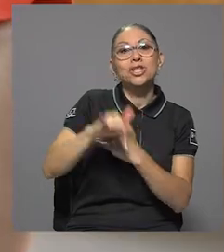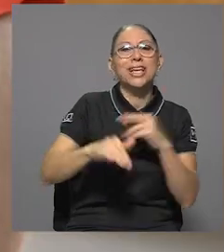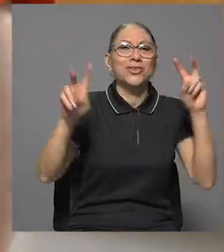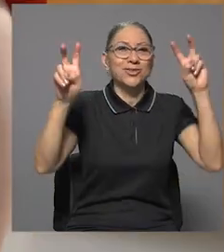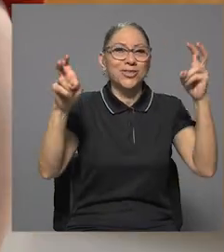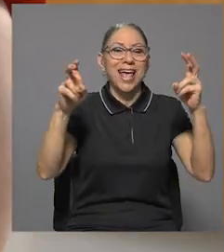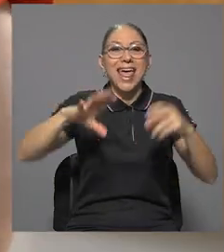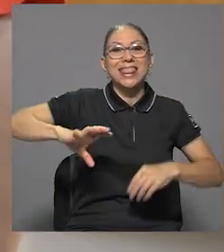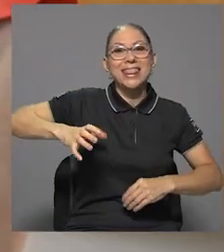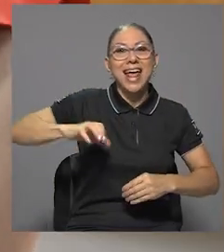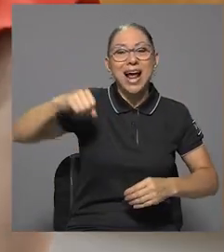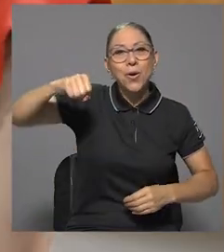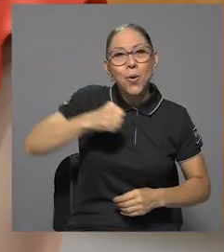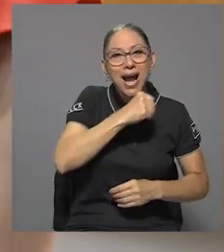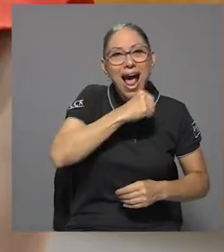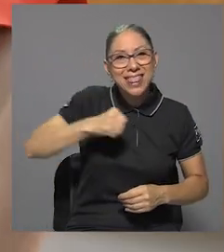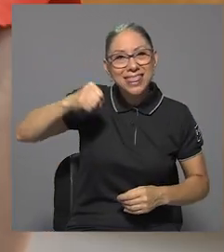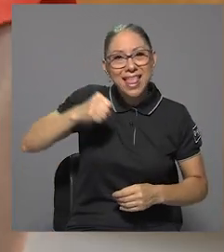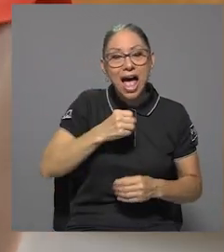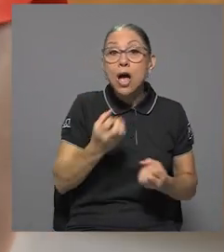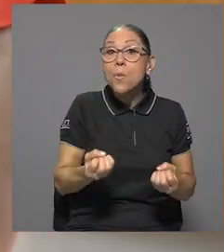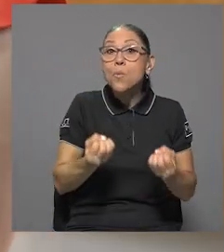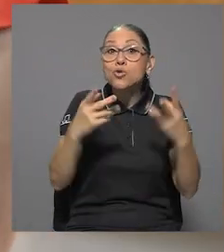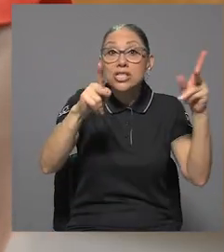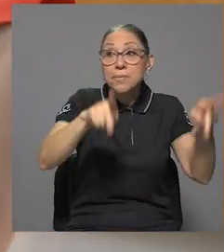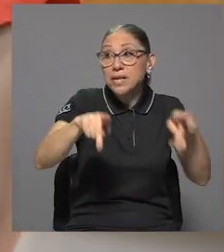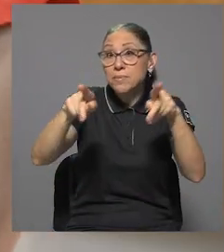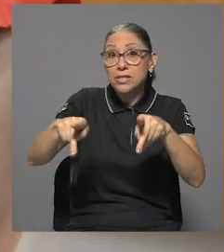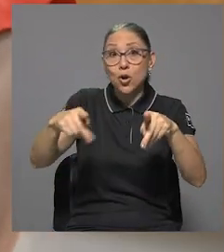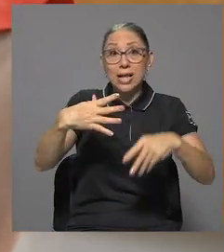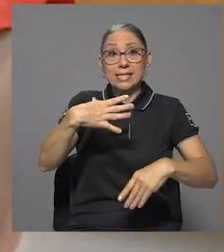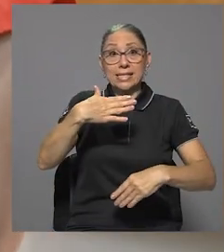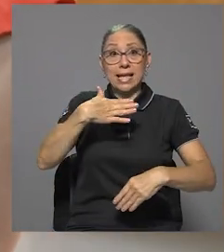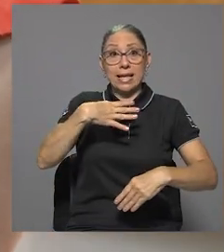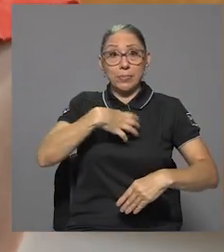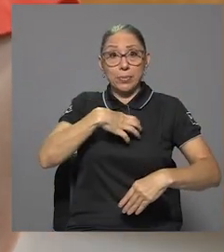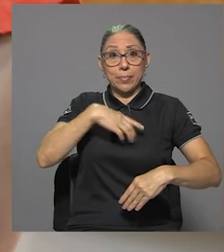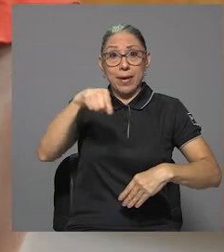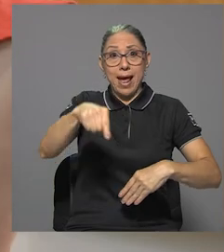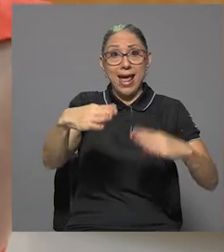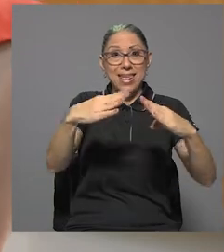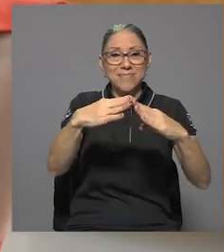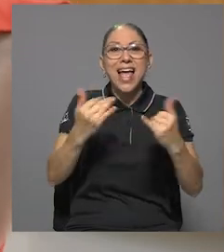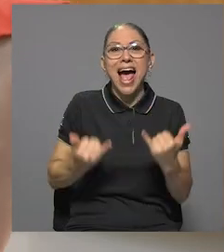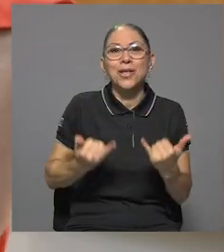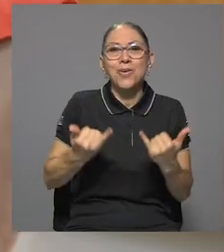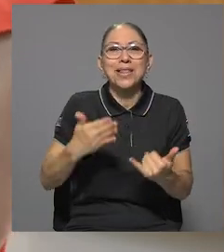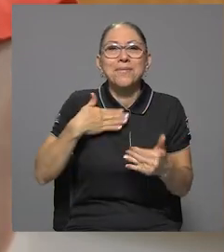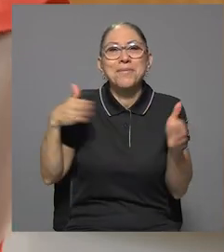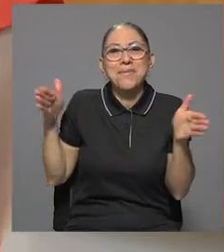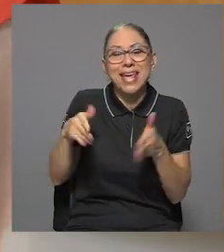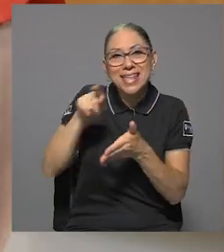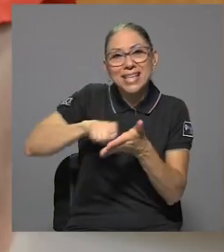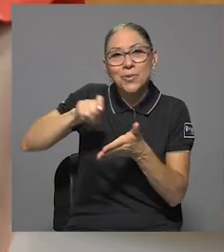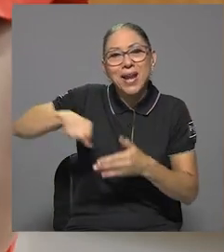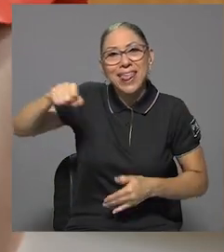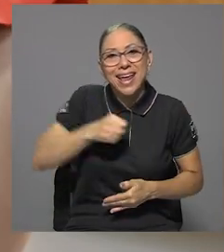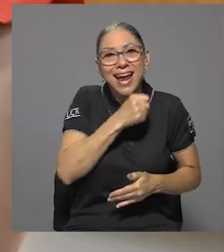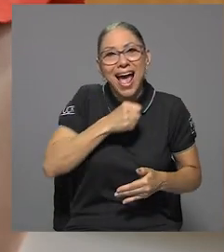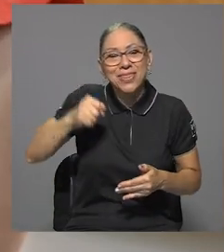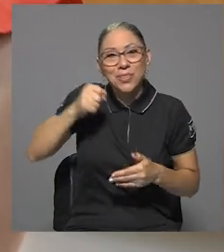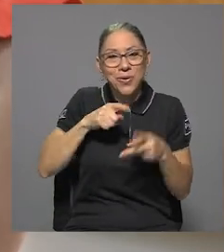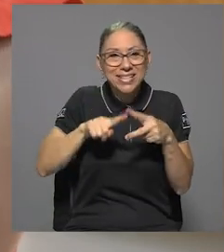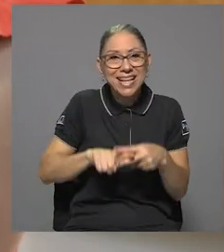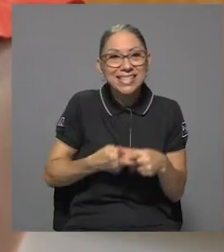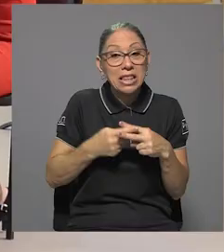como Naranjo Canta, donde han cantado muchísimos cantantes del lugar y actualmente tengo mi pequeña escuela de canto que está